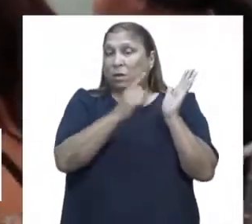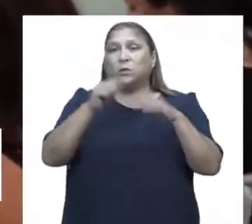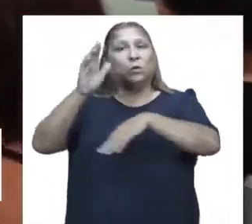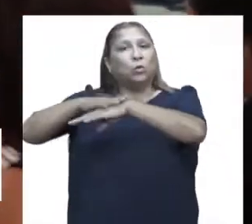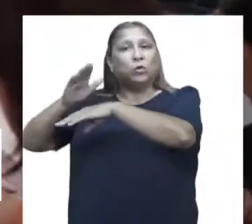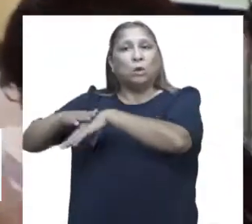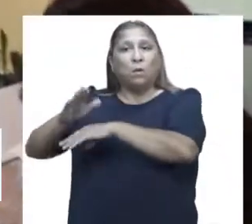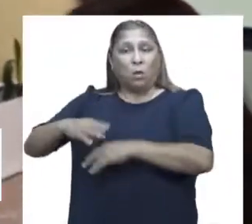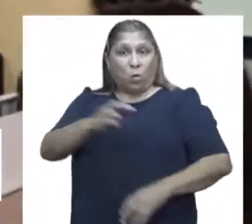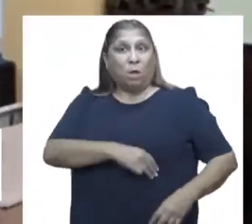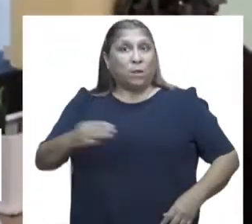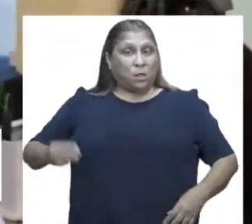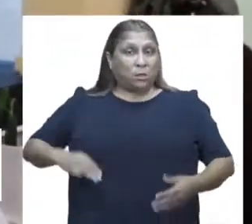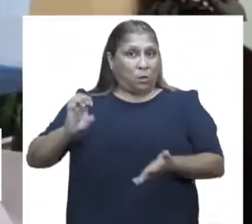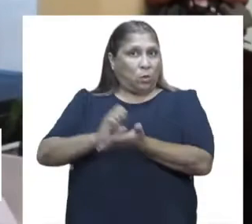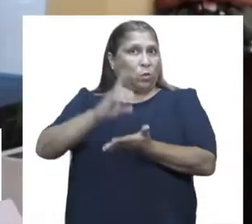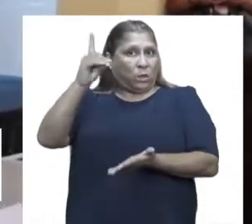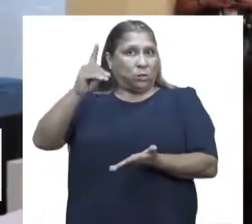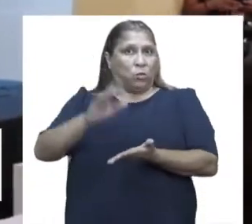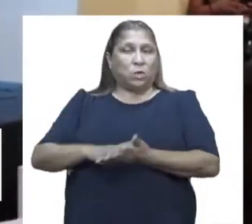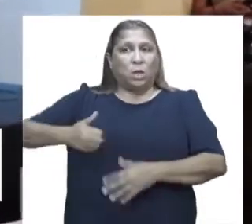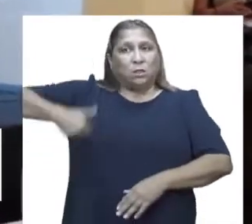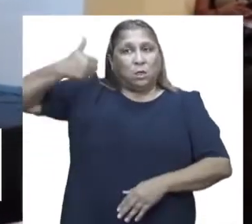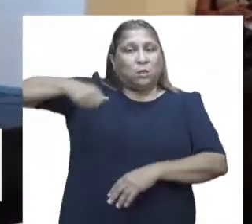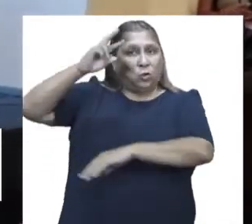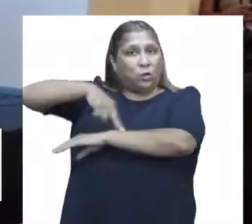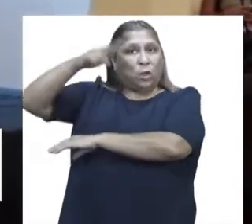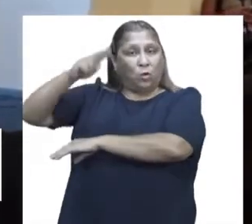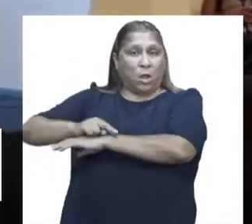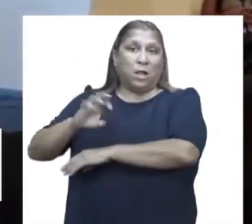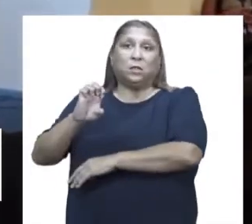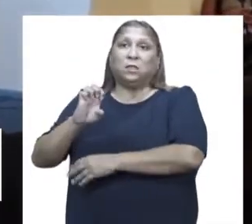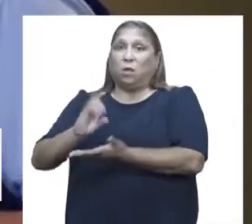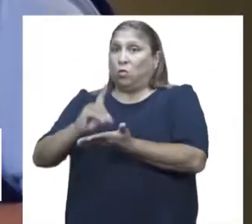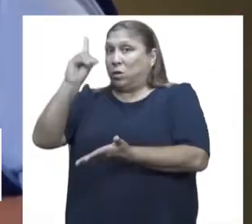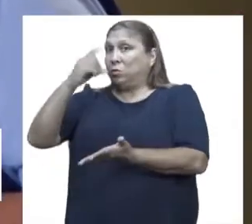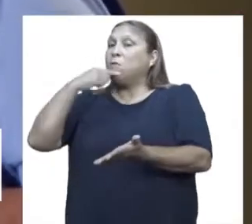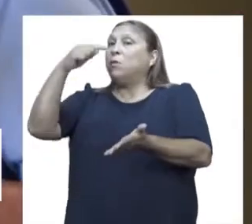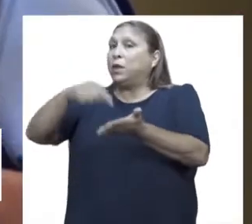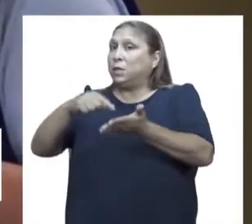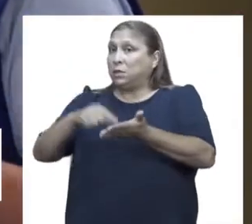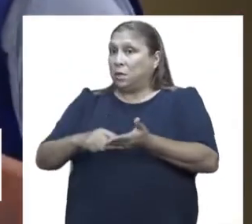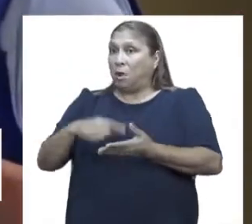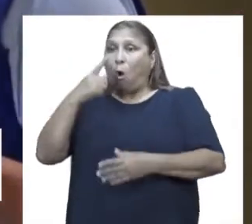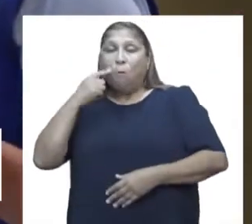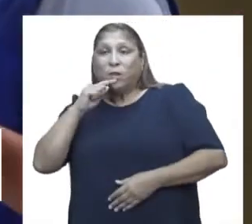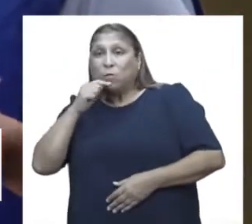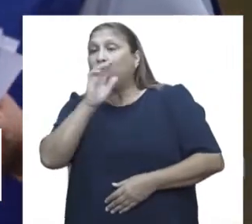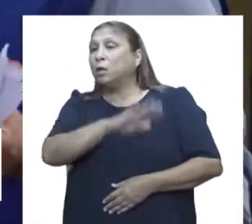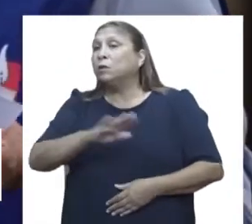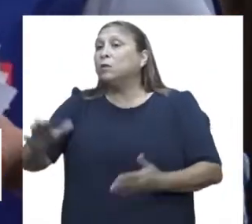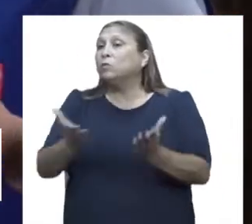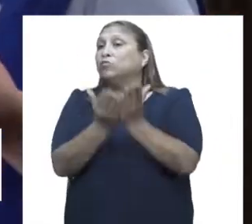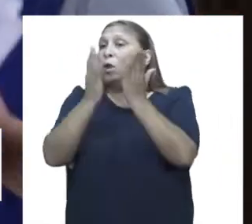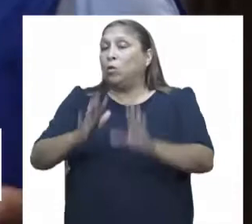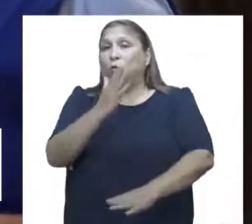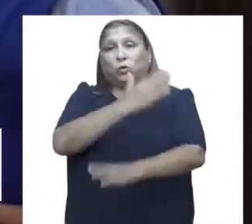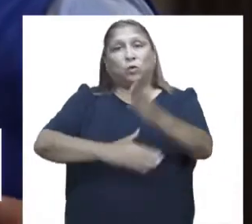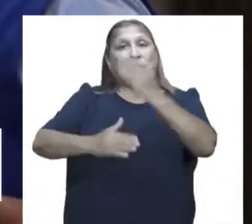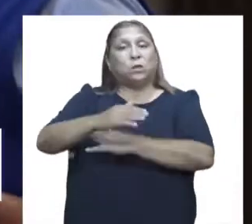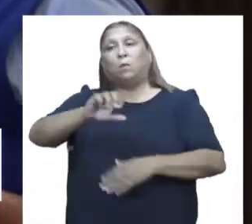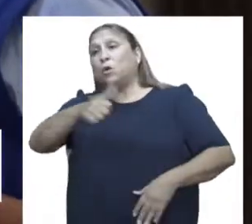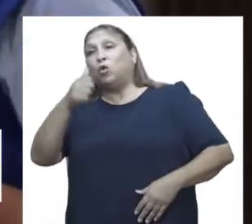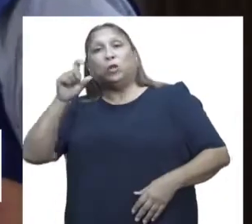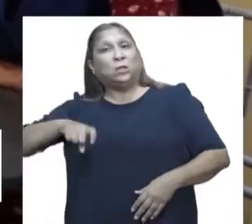un llamado al Ministerio de Educación y a las Direcciones Regionales de Educación para garantizar que las y los estudiantes con discapacidad y con otras